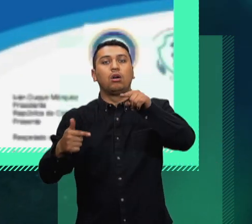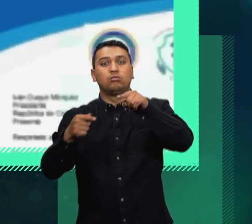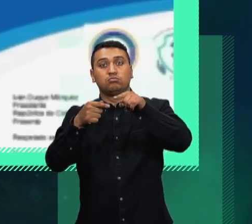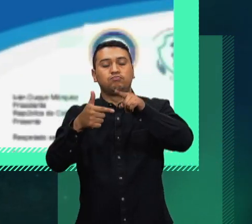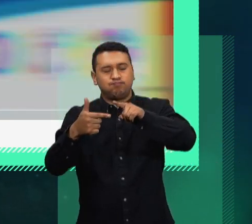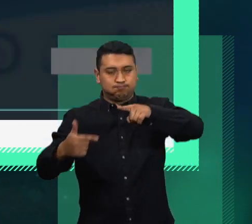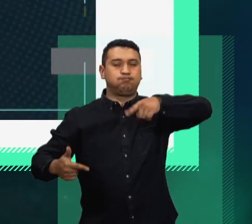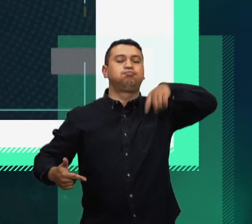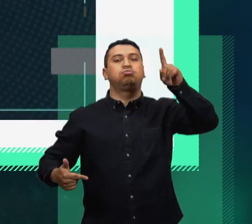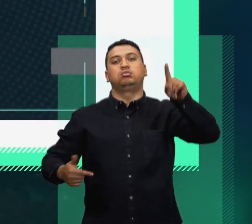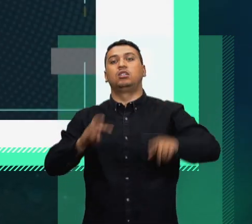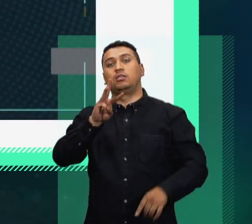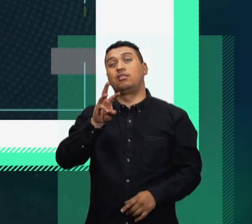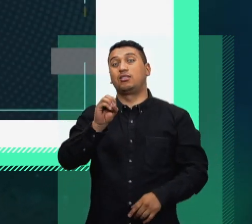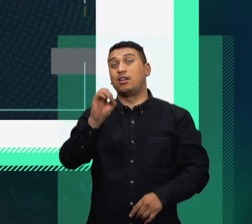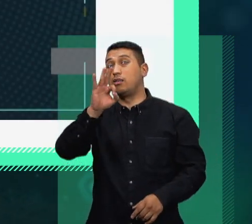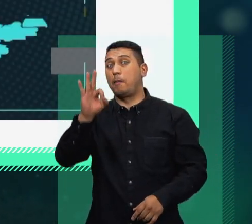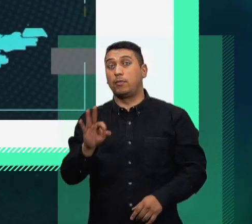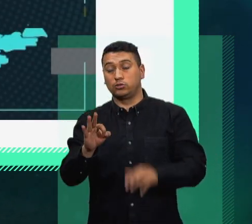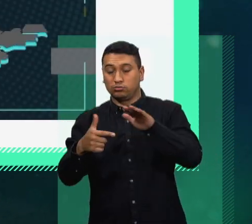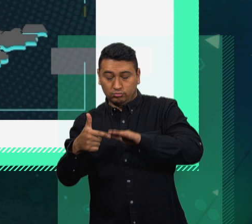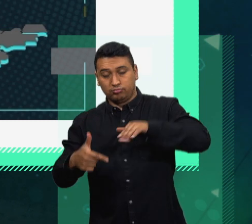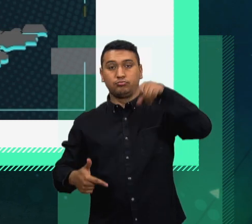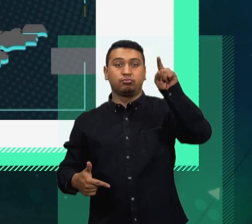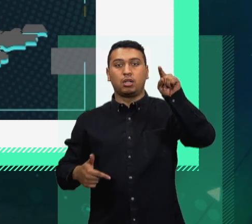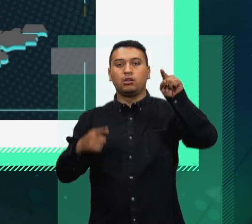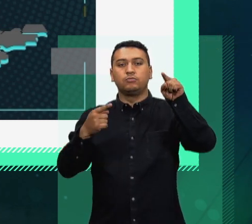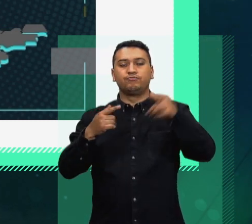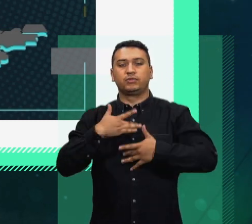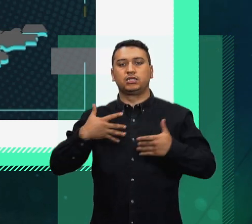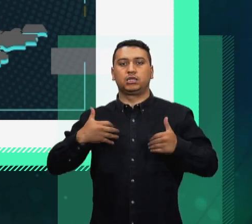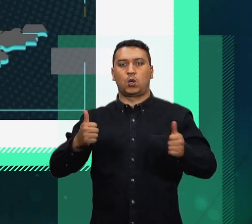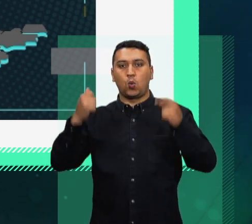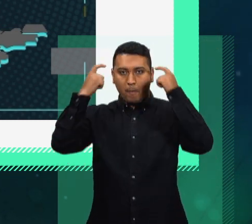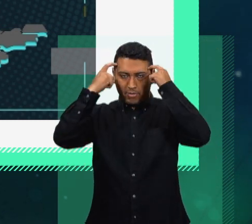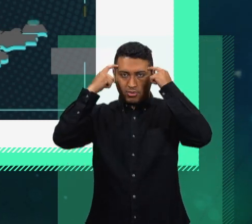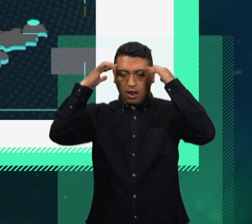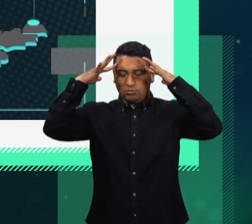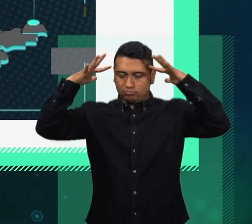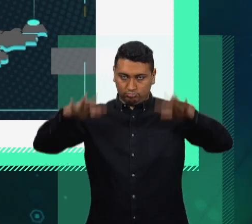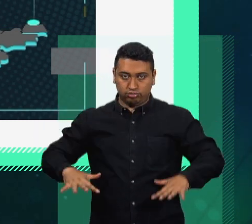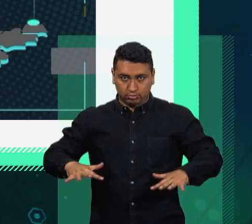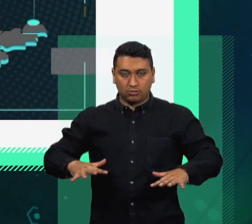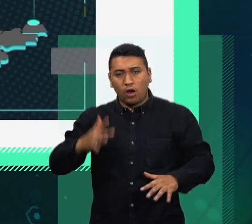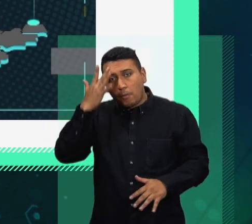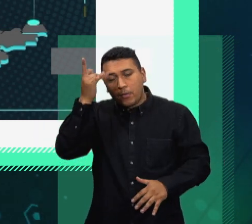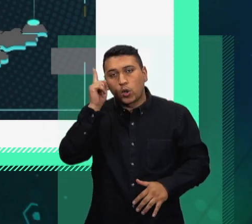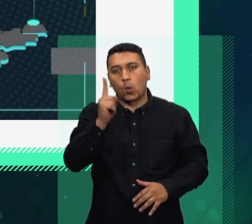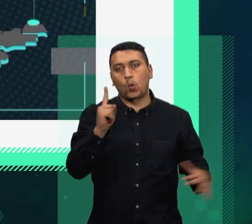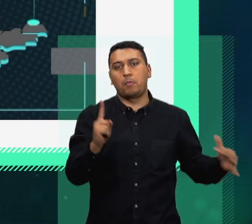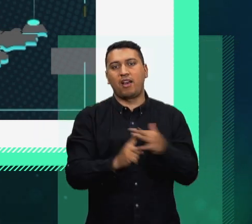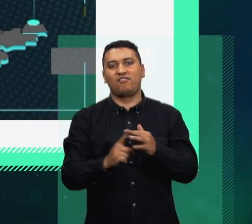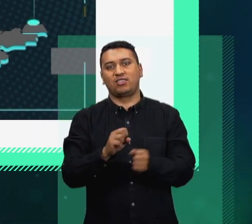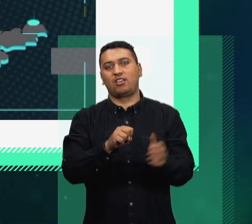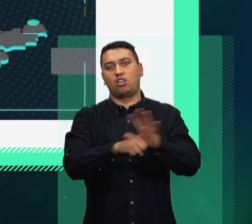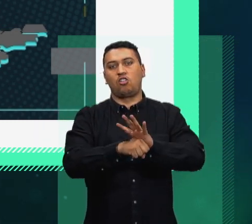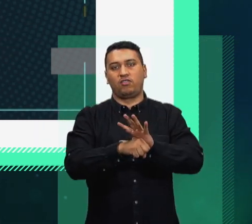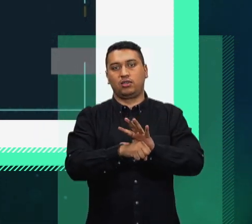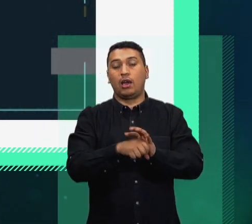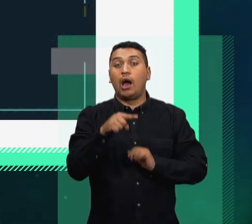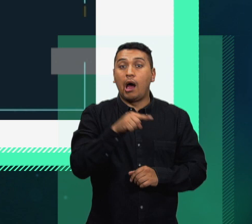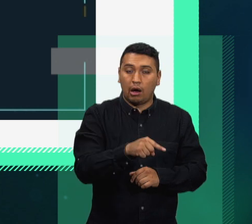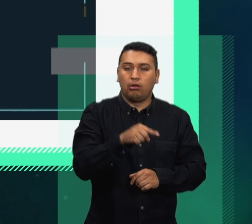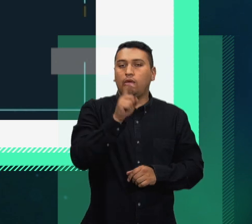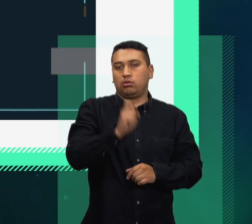% en medio de la crisis por el COVID-19. Entonces, una cifra, pues, diciente, pero que también tenemos que ponerla en